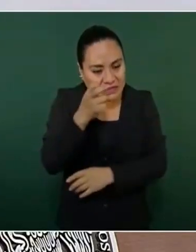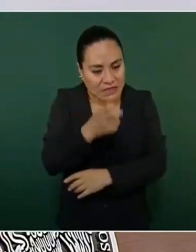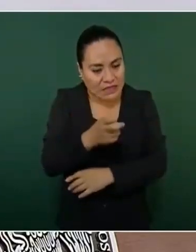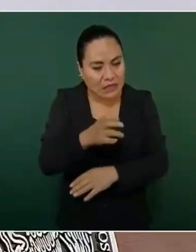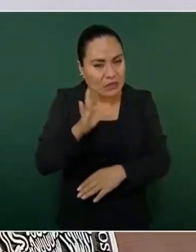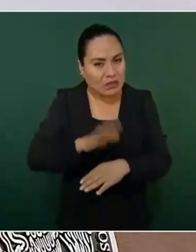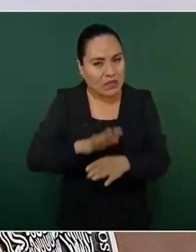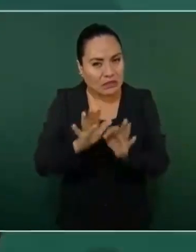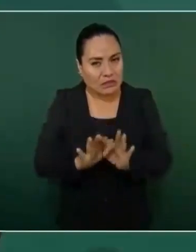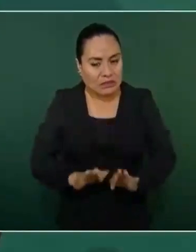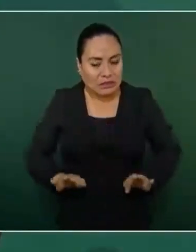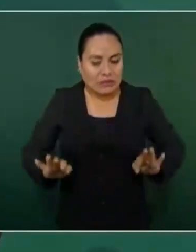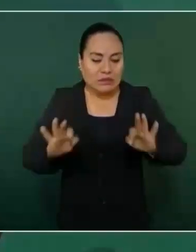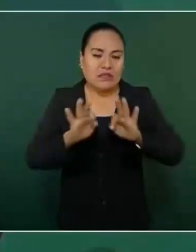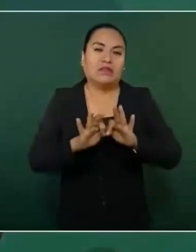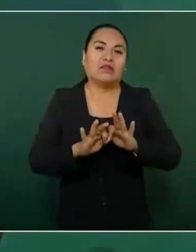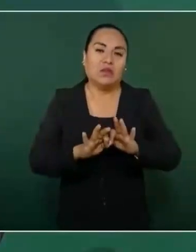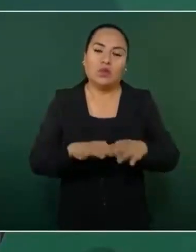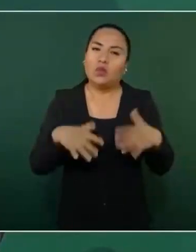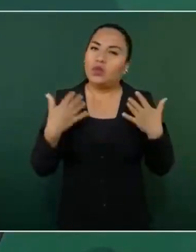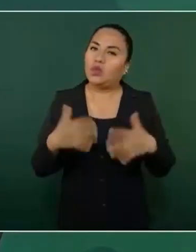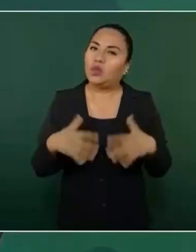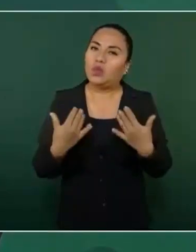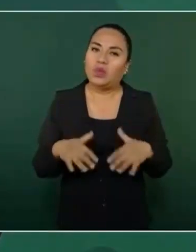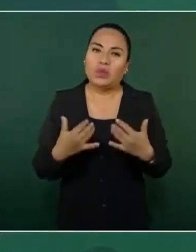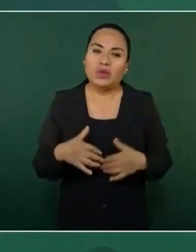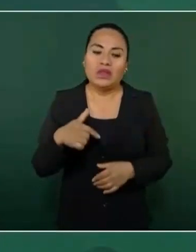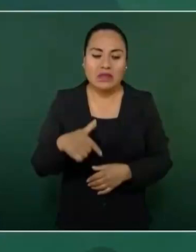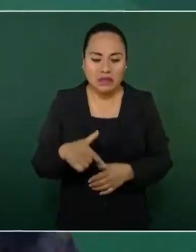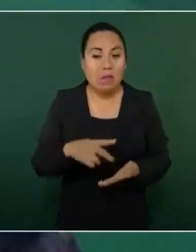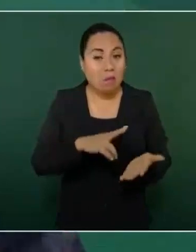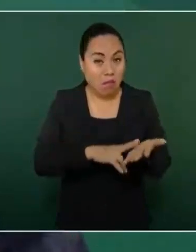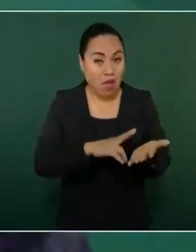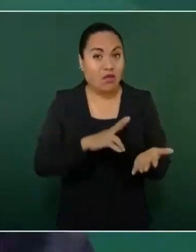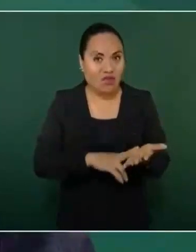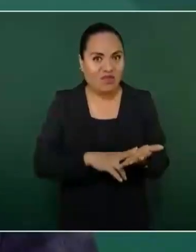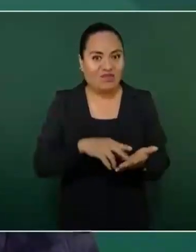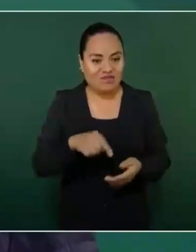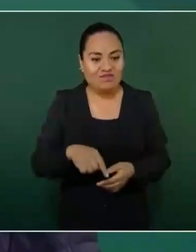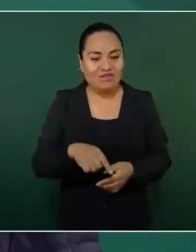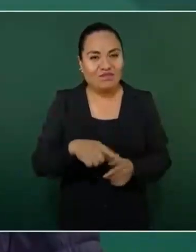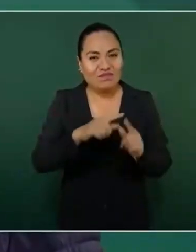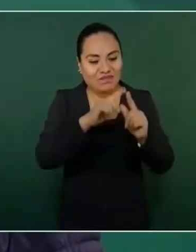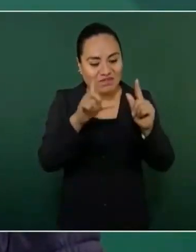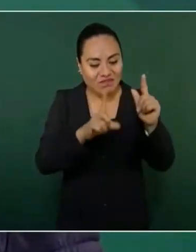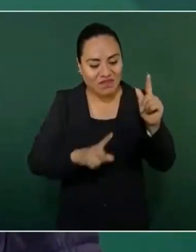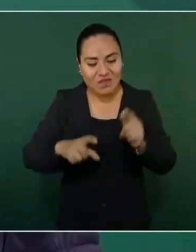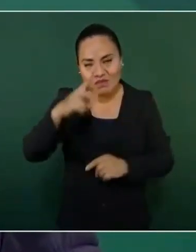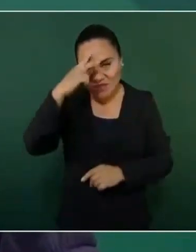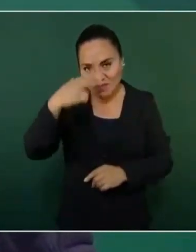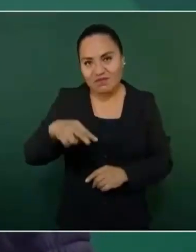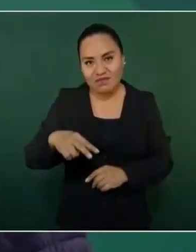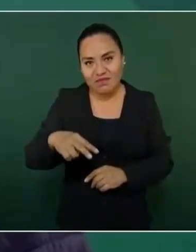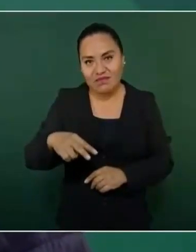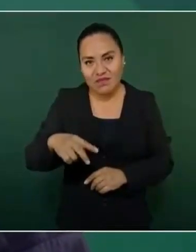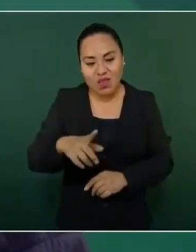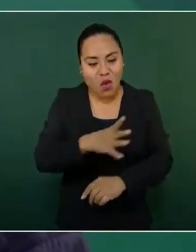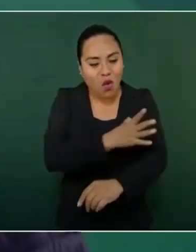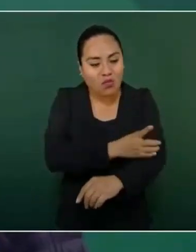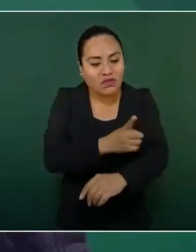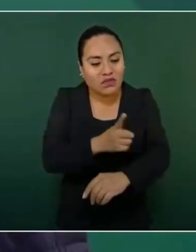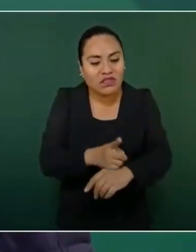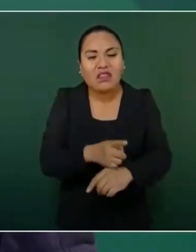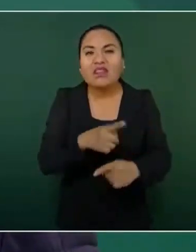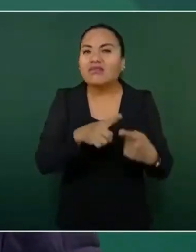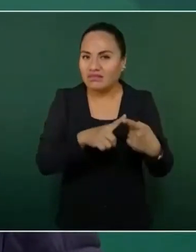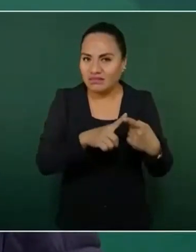del pueblo de México. La honestidad y el